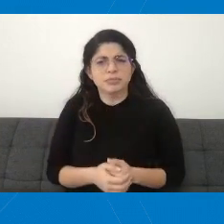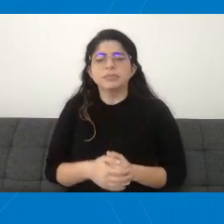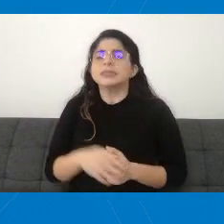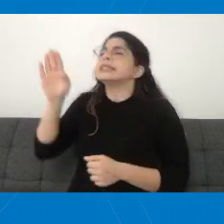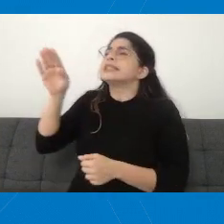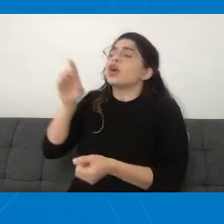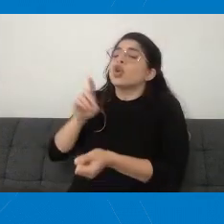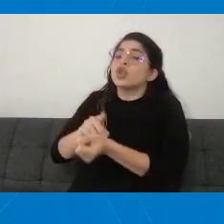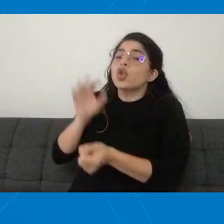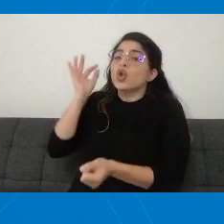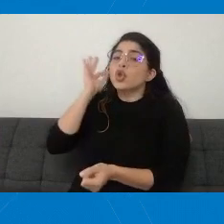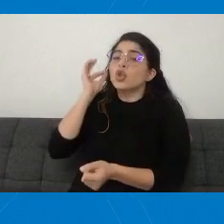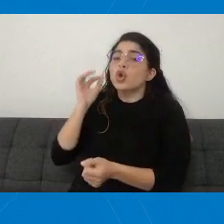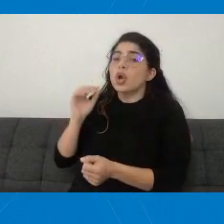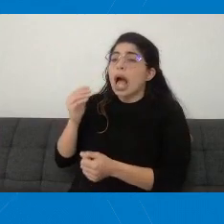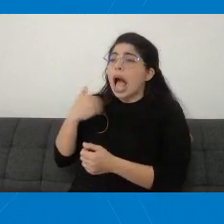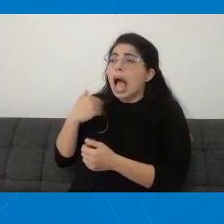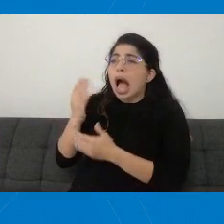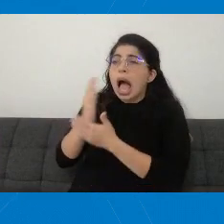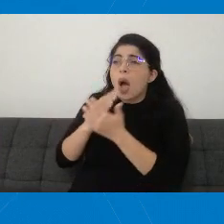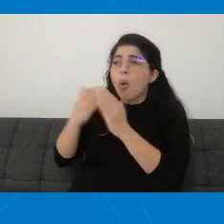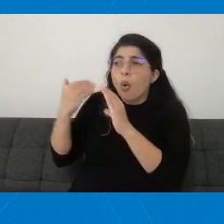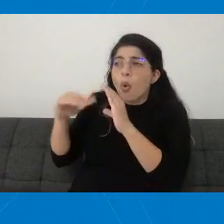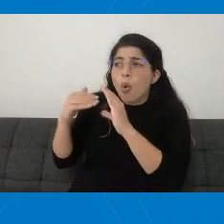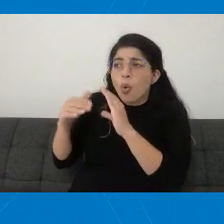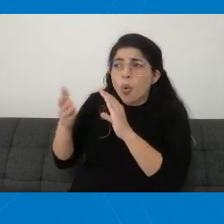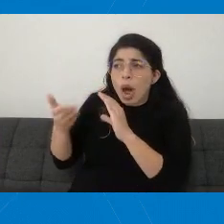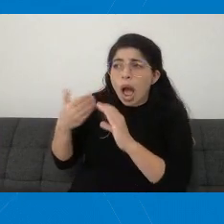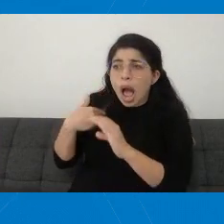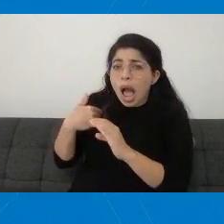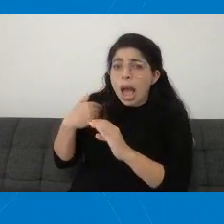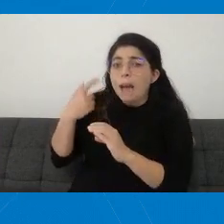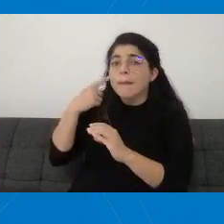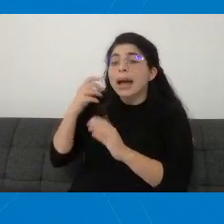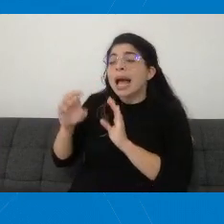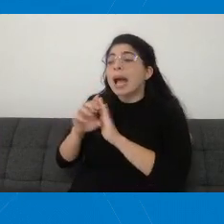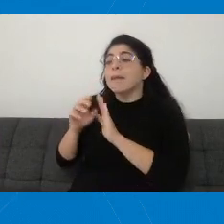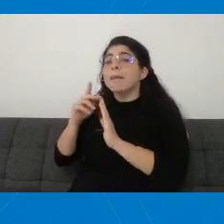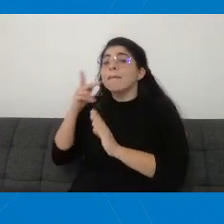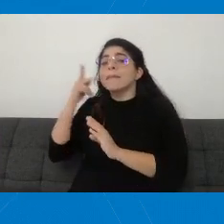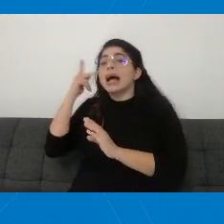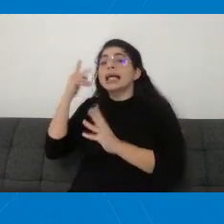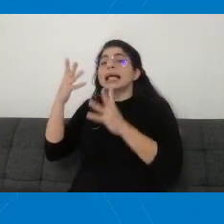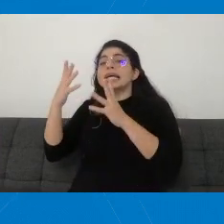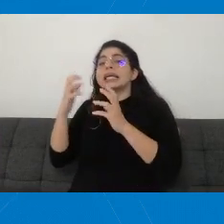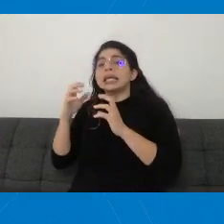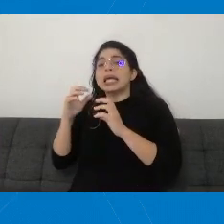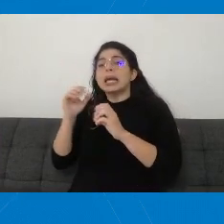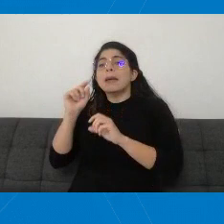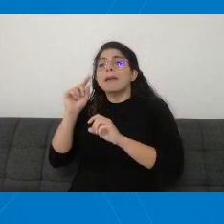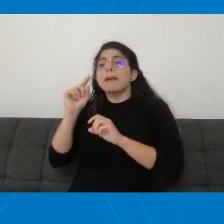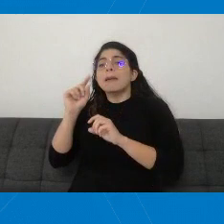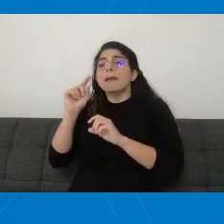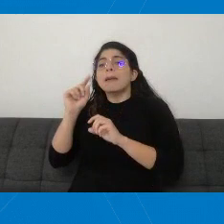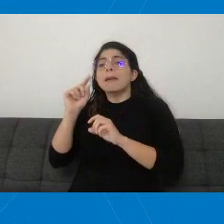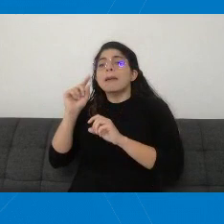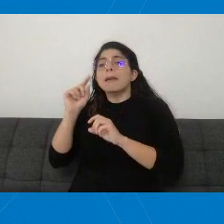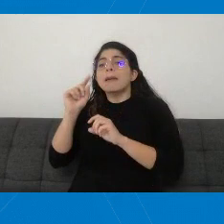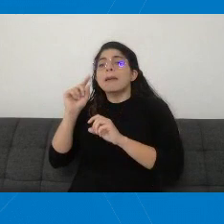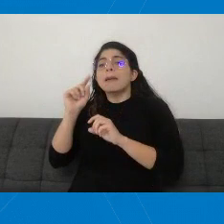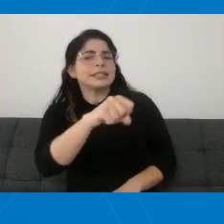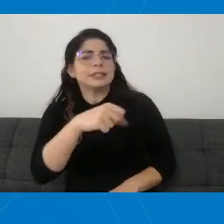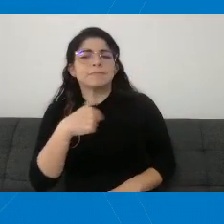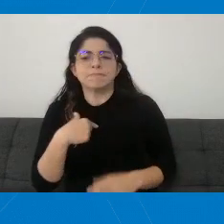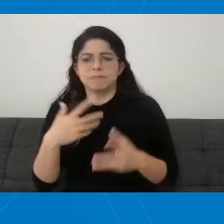tenemos un correo electrónico habilitado para consultas de padres. Sí, quiero